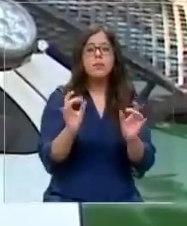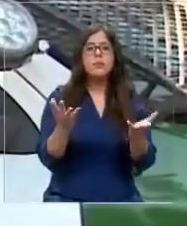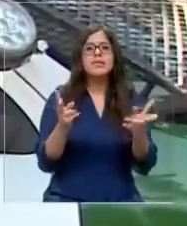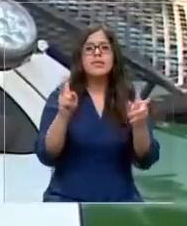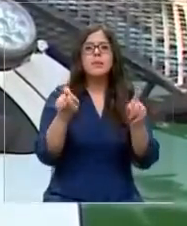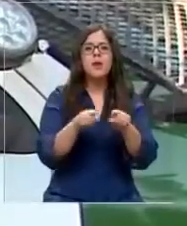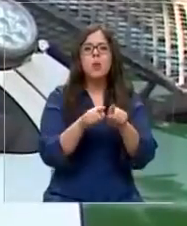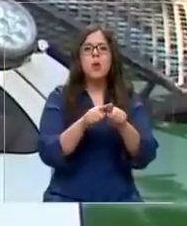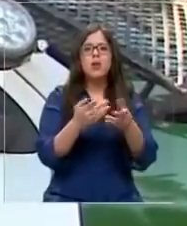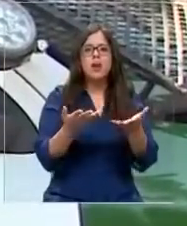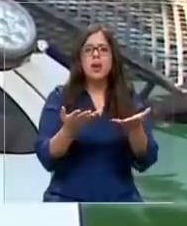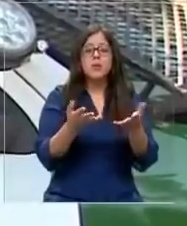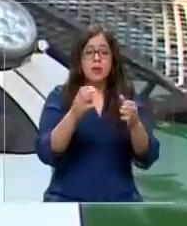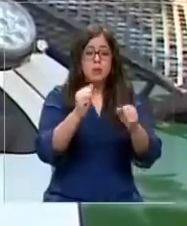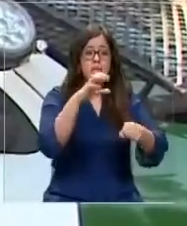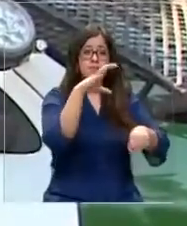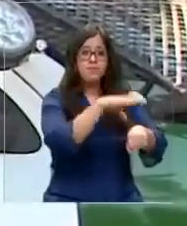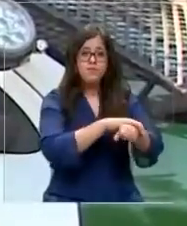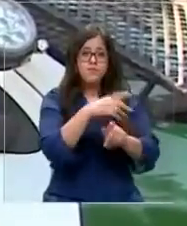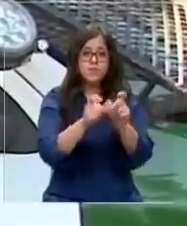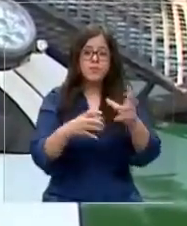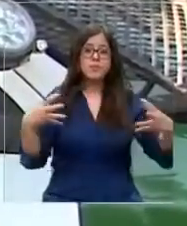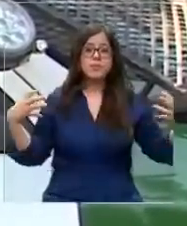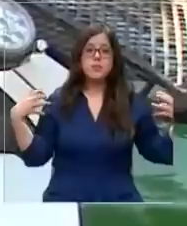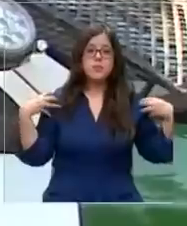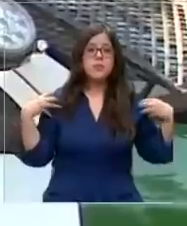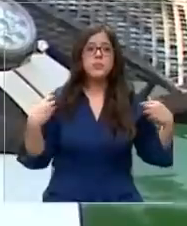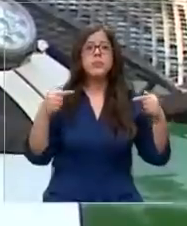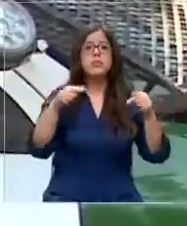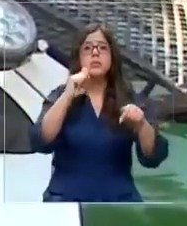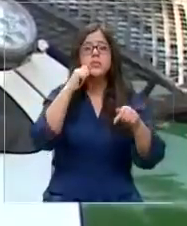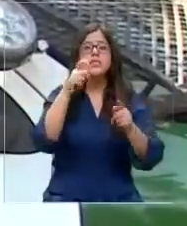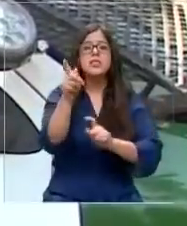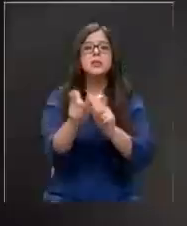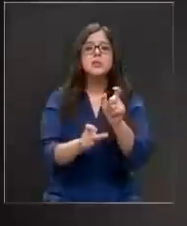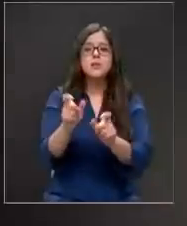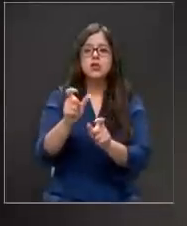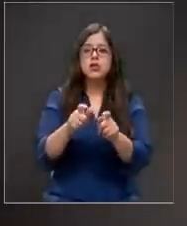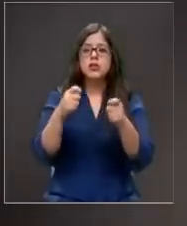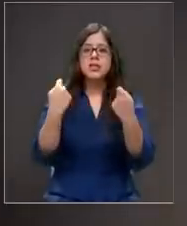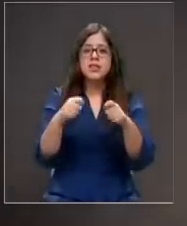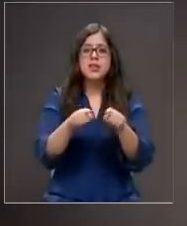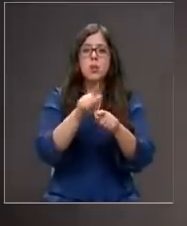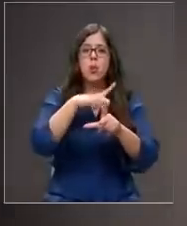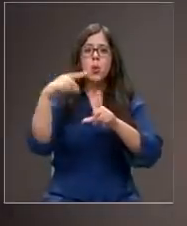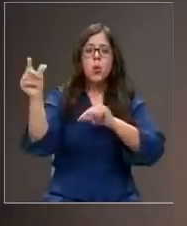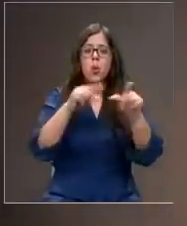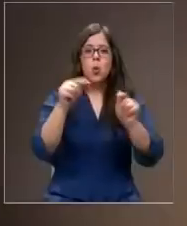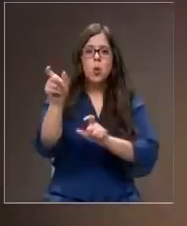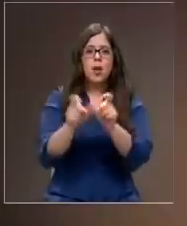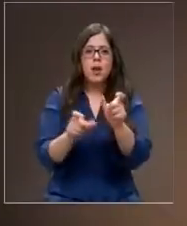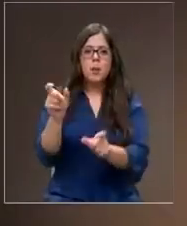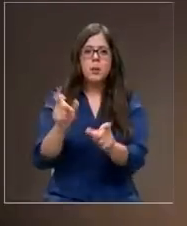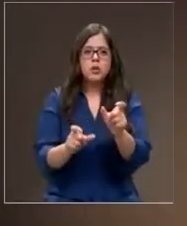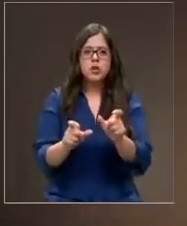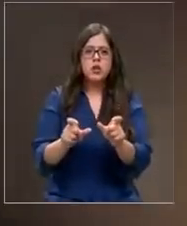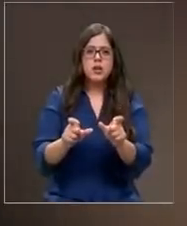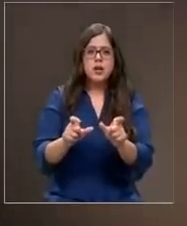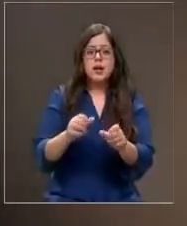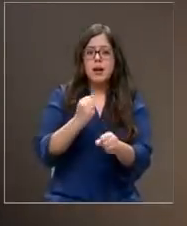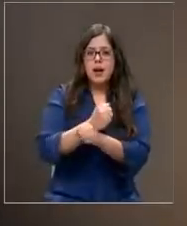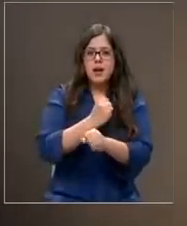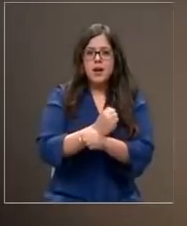carácter flagrante para poder lograr la detención de los autores, que principalmente son los sujetos que intentan huir del personal policial. Y